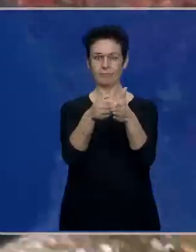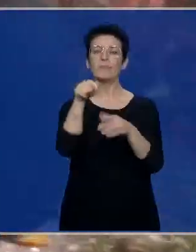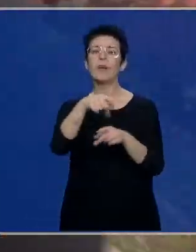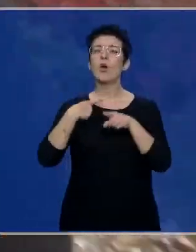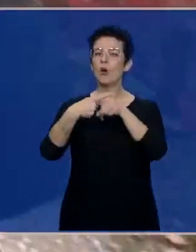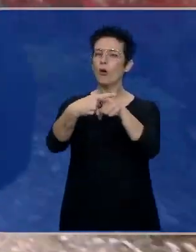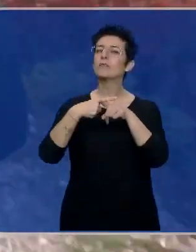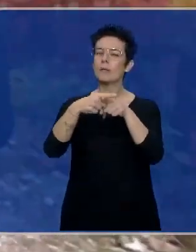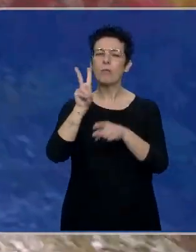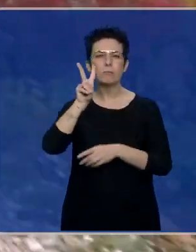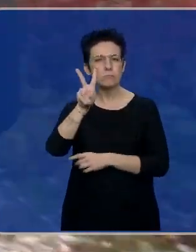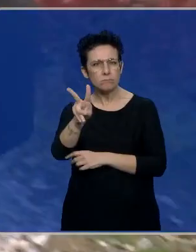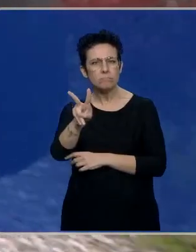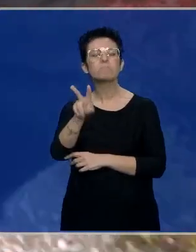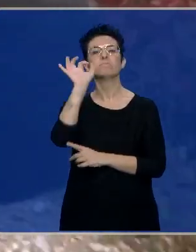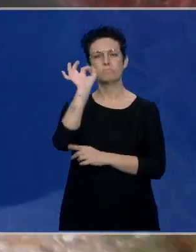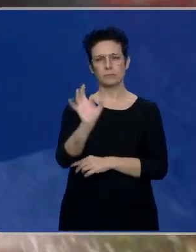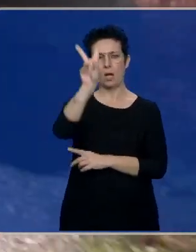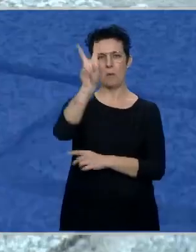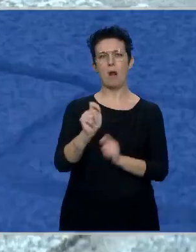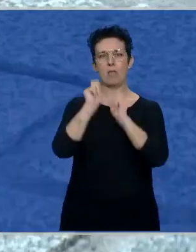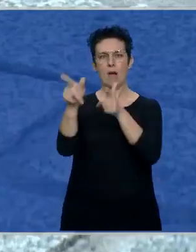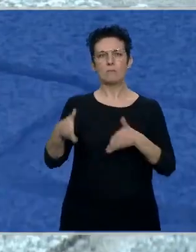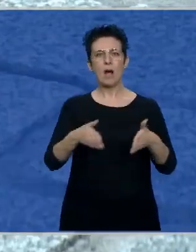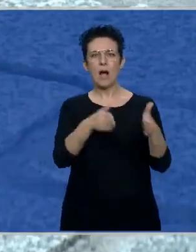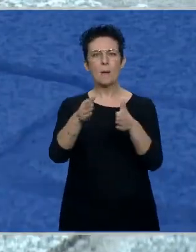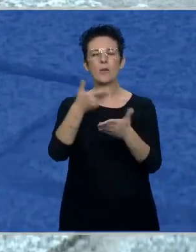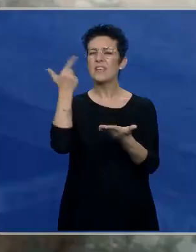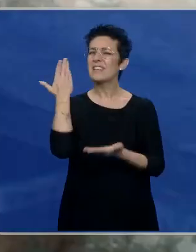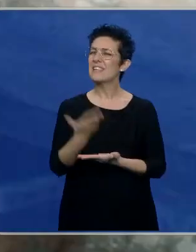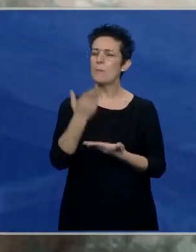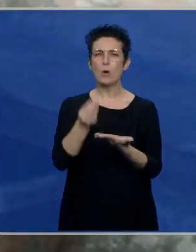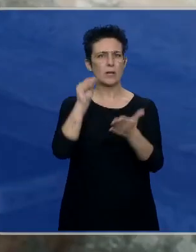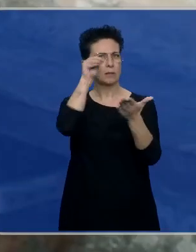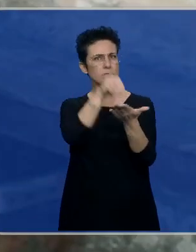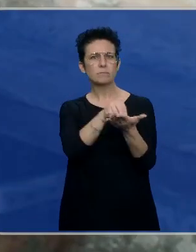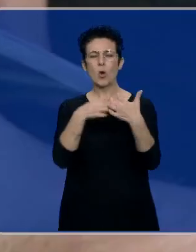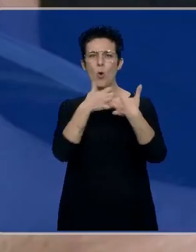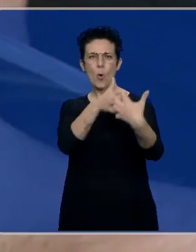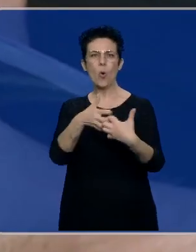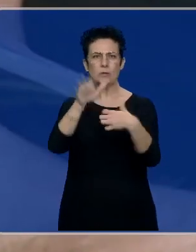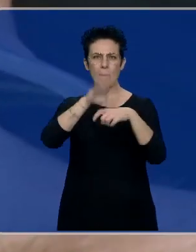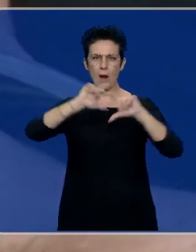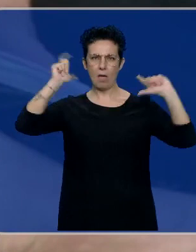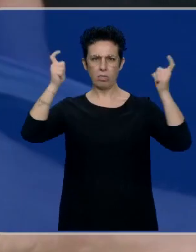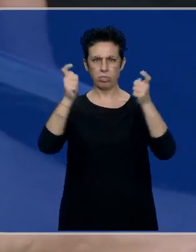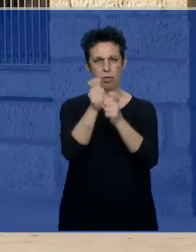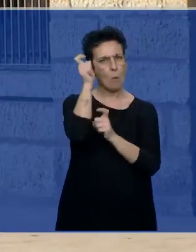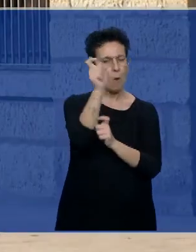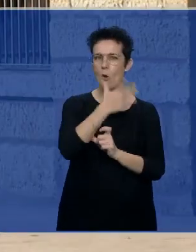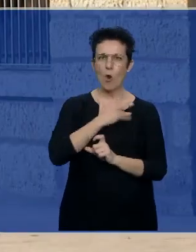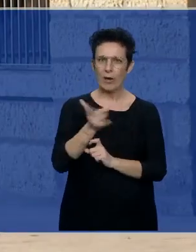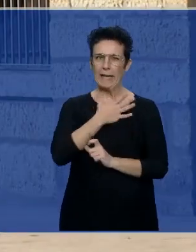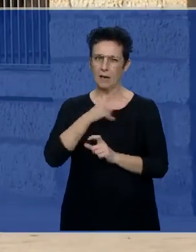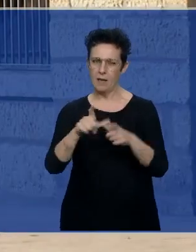contribución ha sido valorada por convertir esta senda en una pieza fundamental en la lucha contra la despoblación. El Camino de